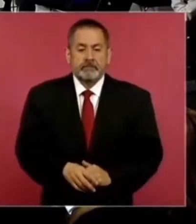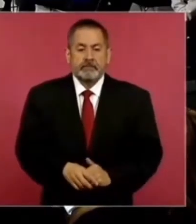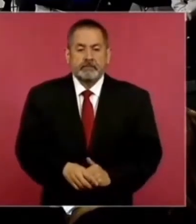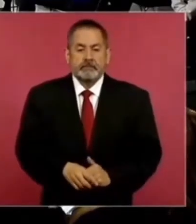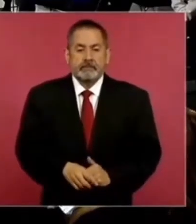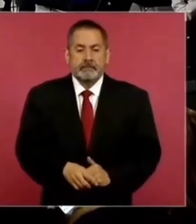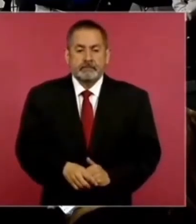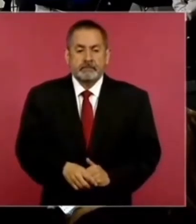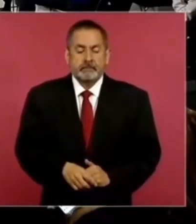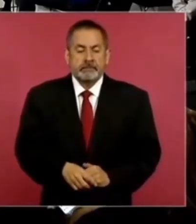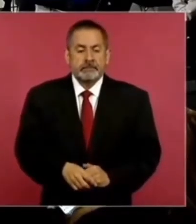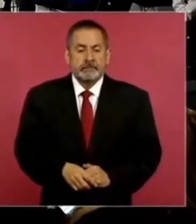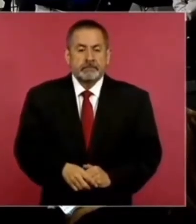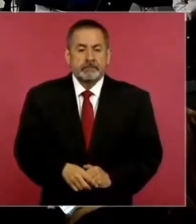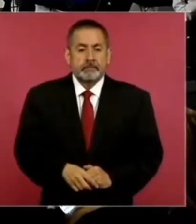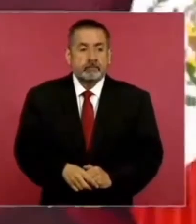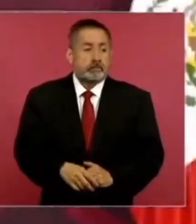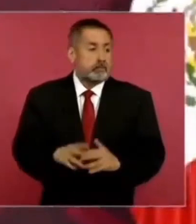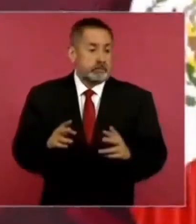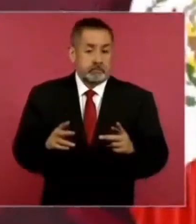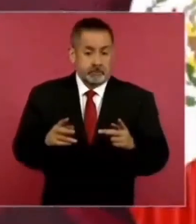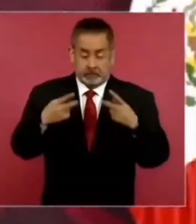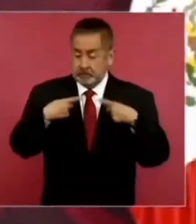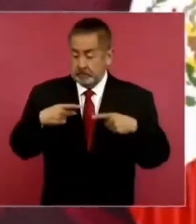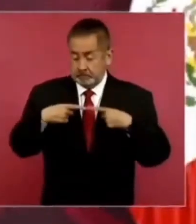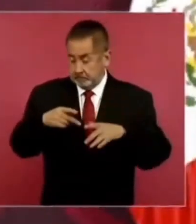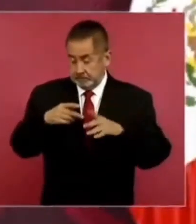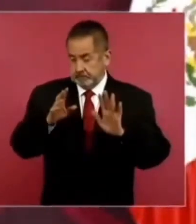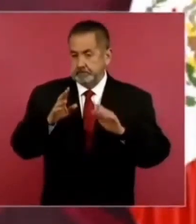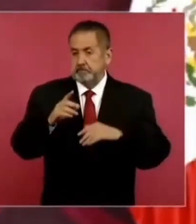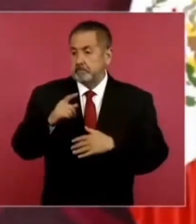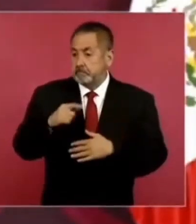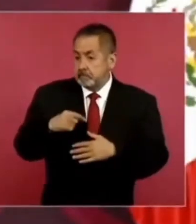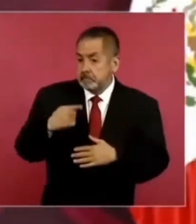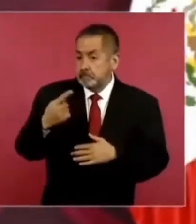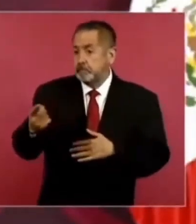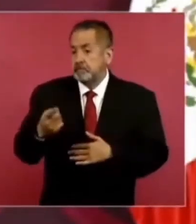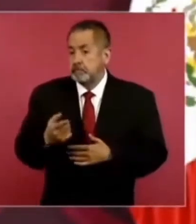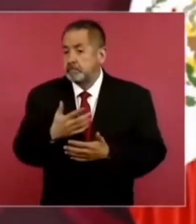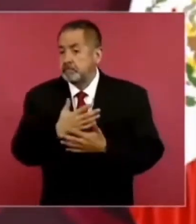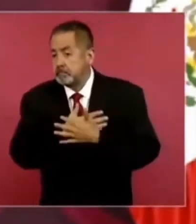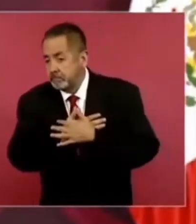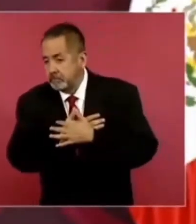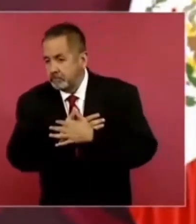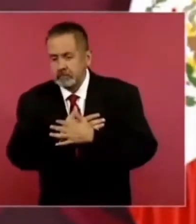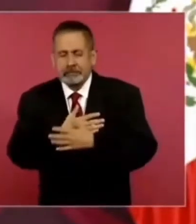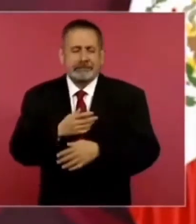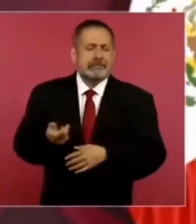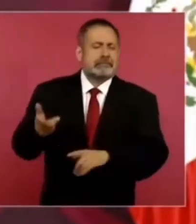El que le tiene amor al pueblo, es populista.